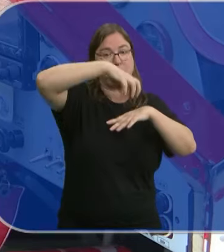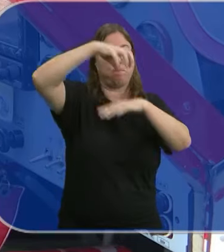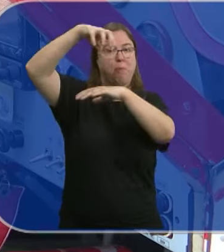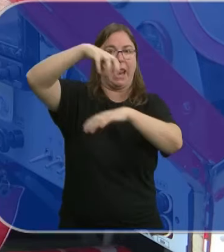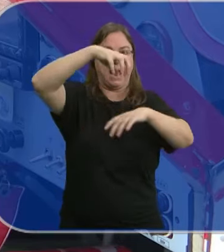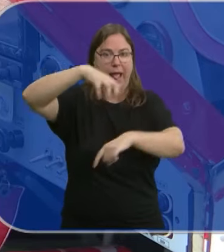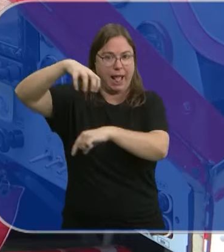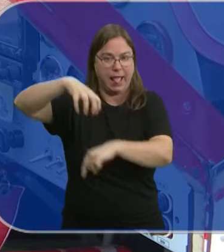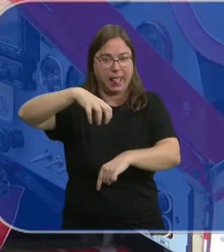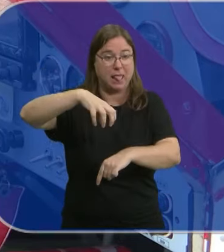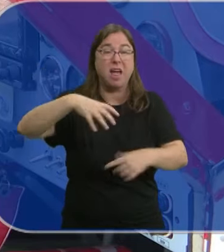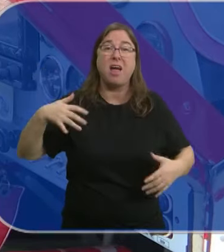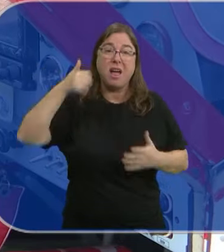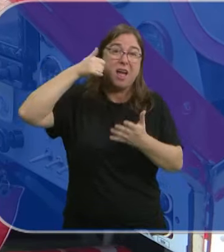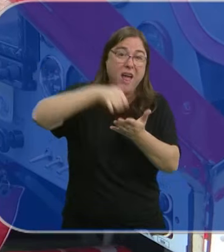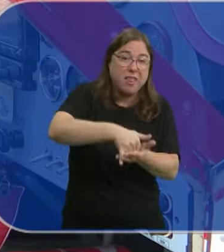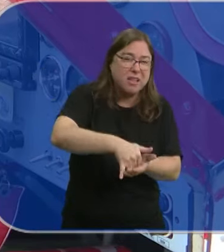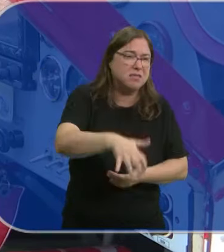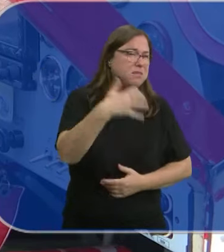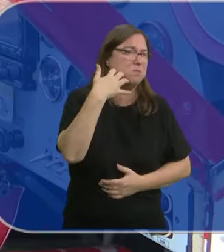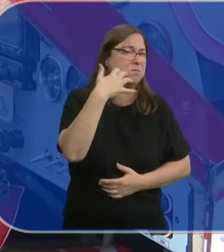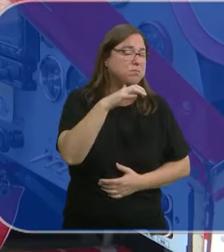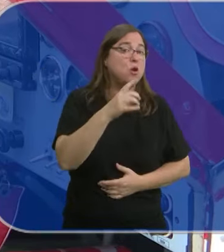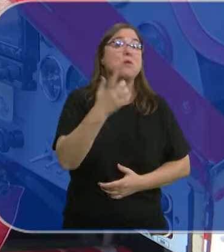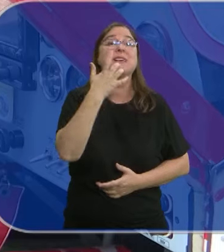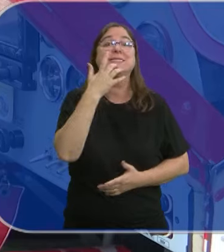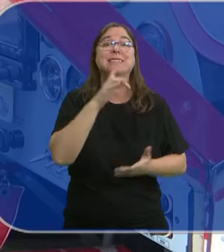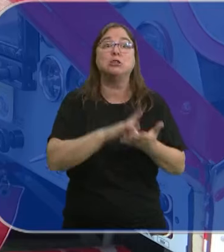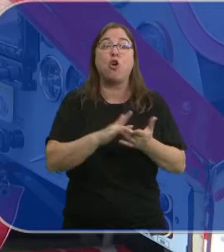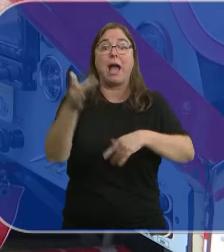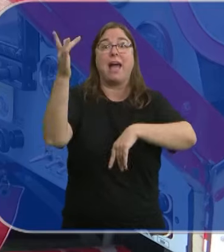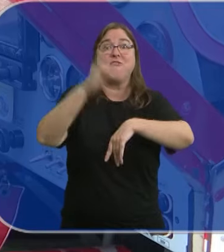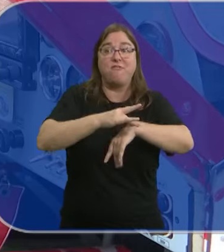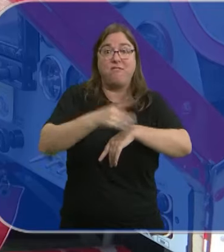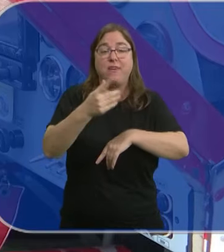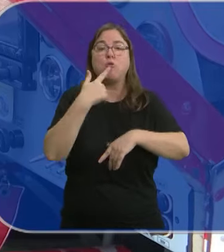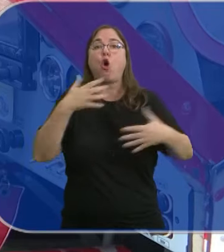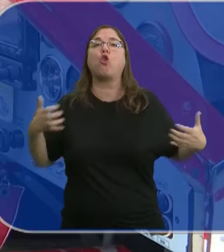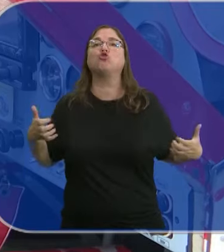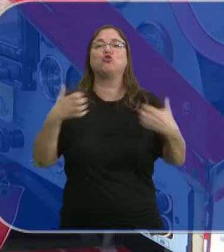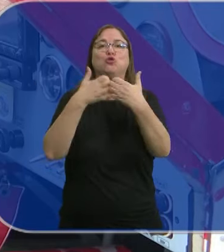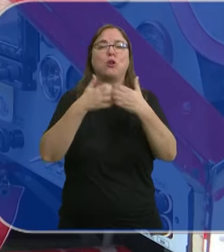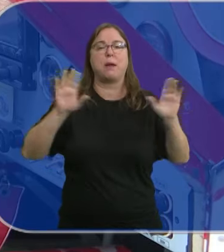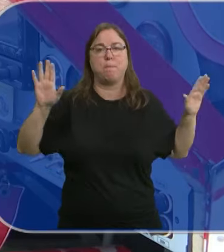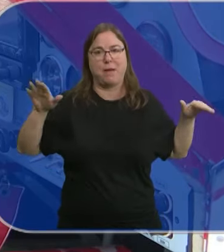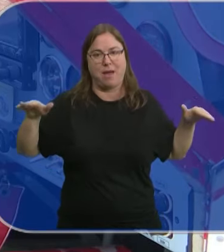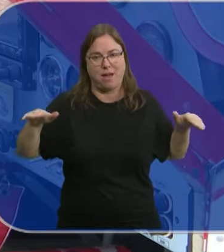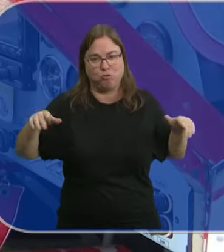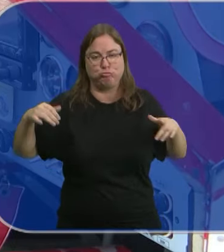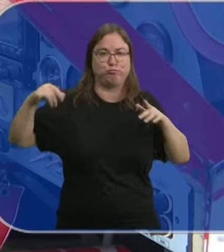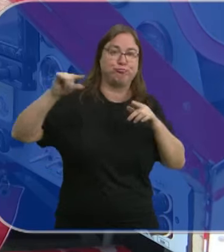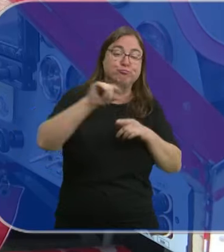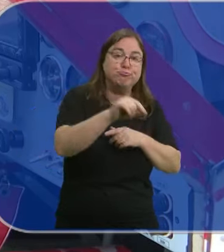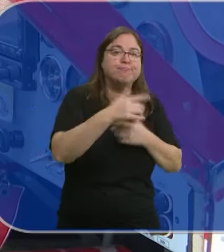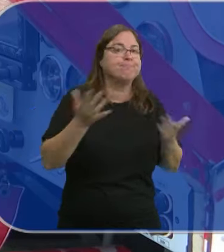Este tipo de accidente es muy poco habitual y podría darse cuando hay un problema de salud en el aire o un choque con un ave. De momento se barajan